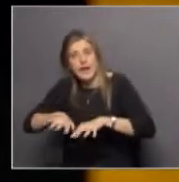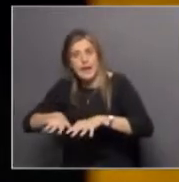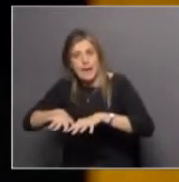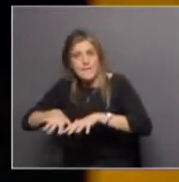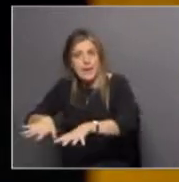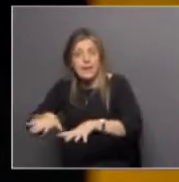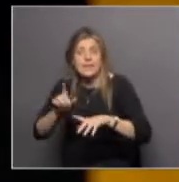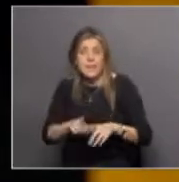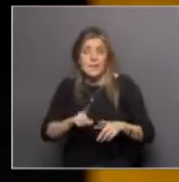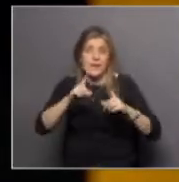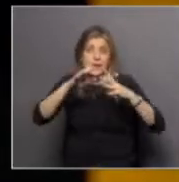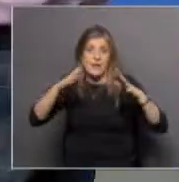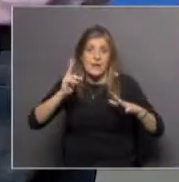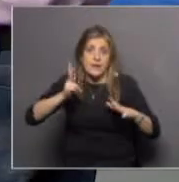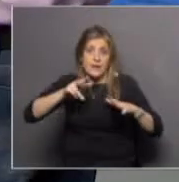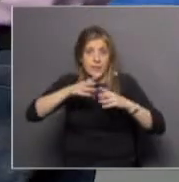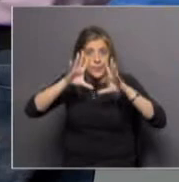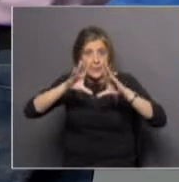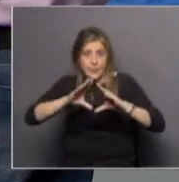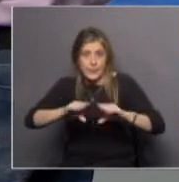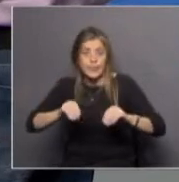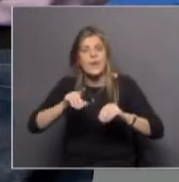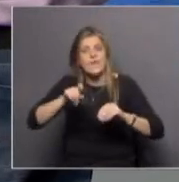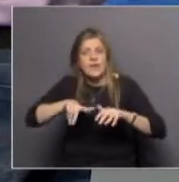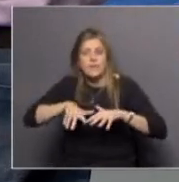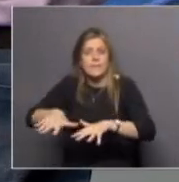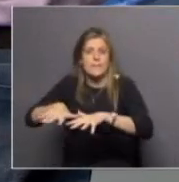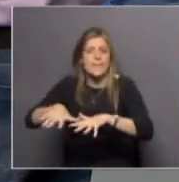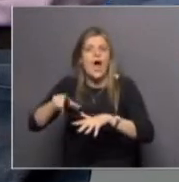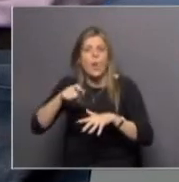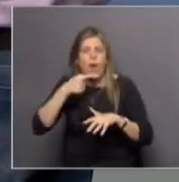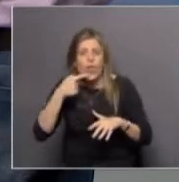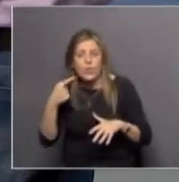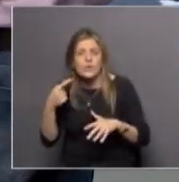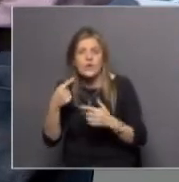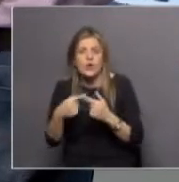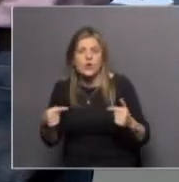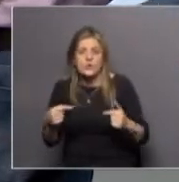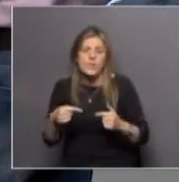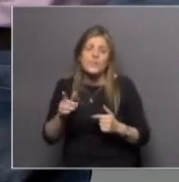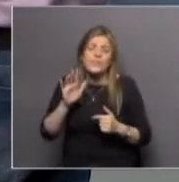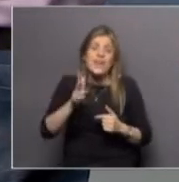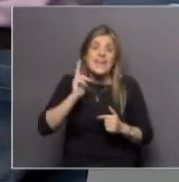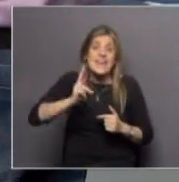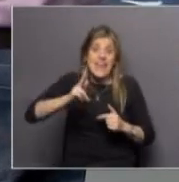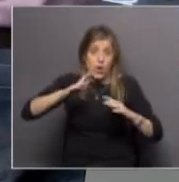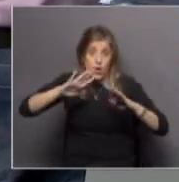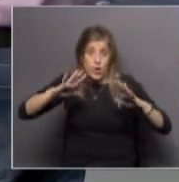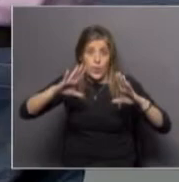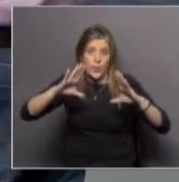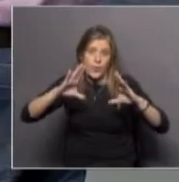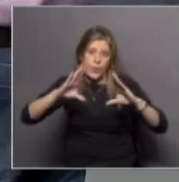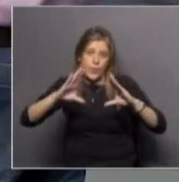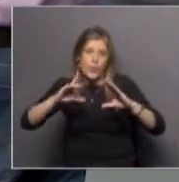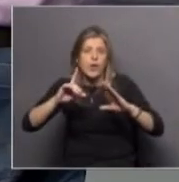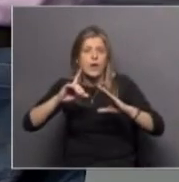de los sedimentos. ¿Qué pasa con el ecosistema? Bueno, el derretimiento glaciar, primero hay